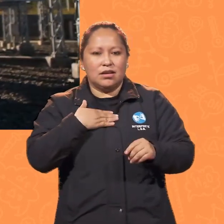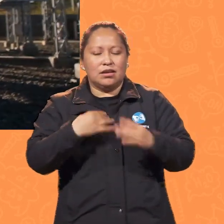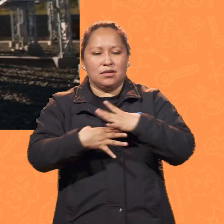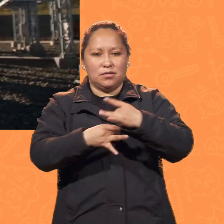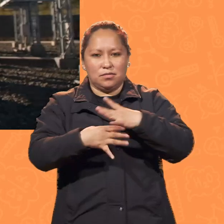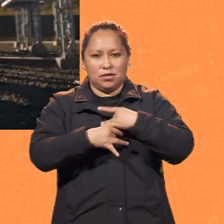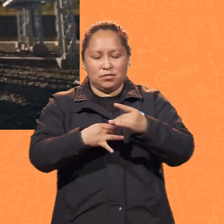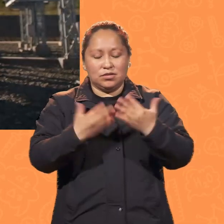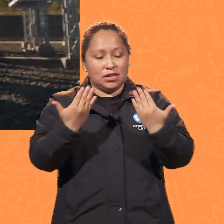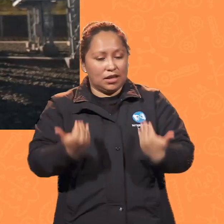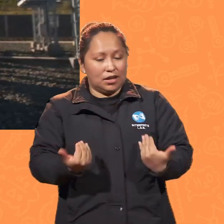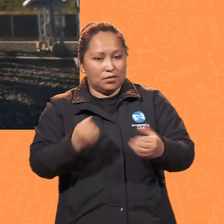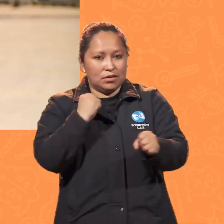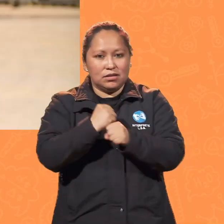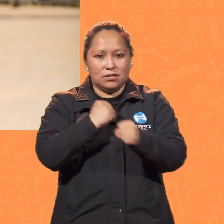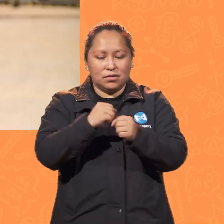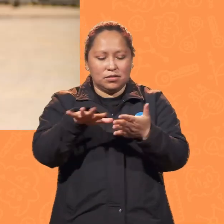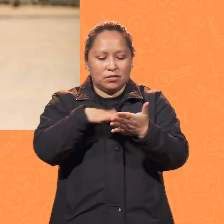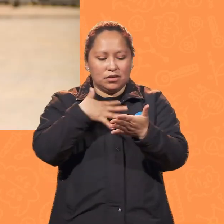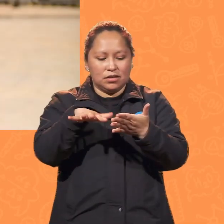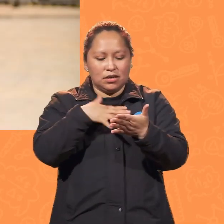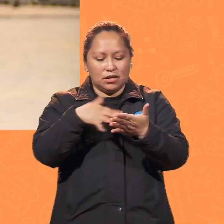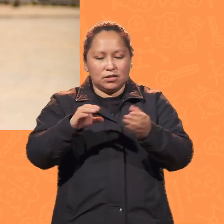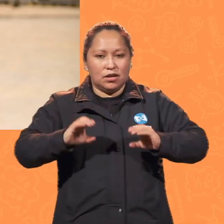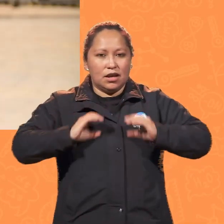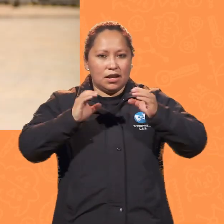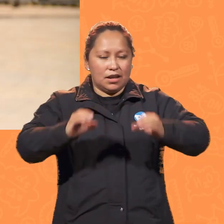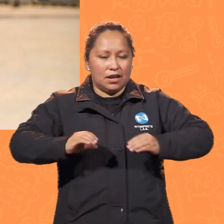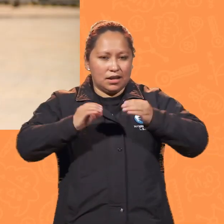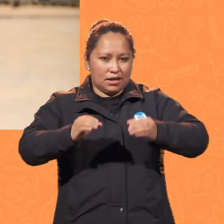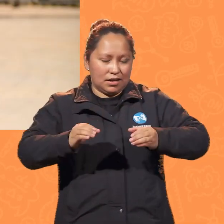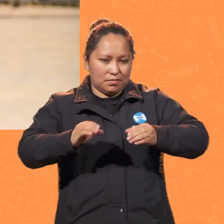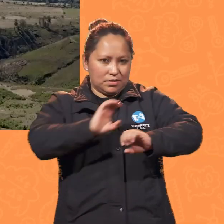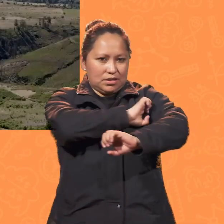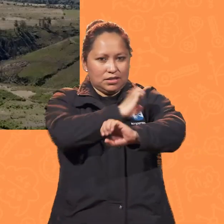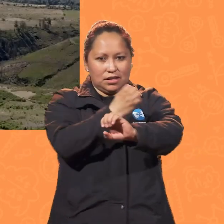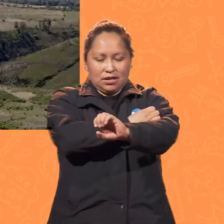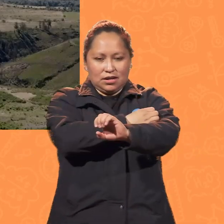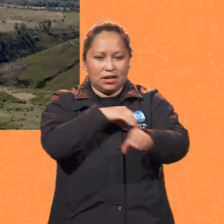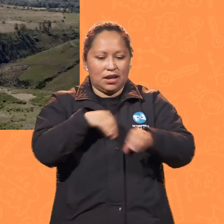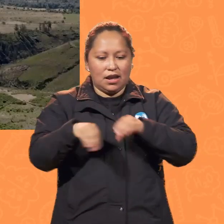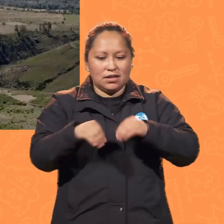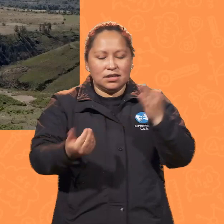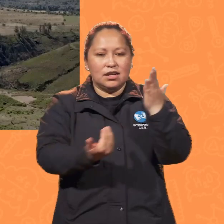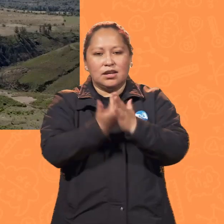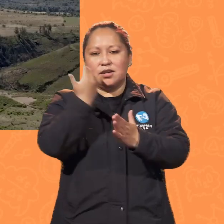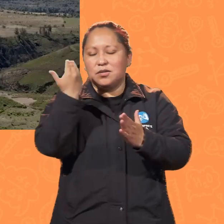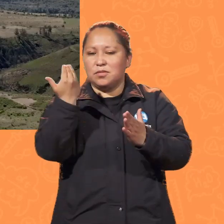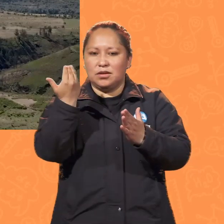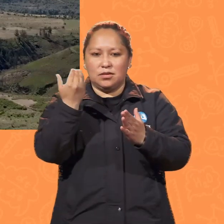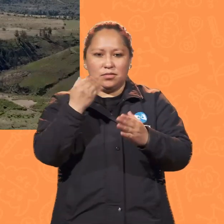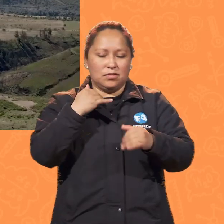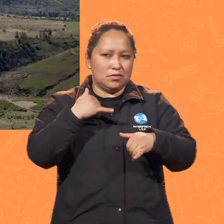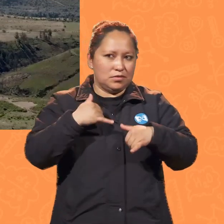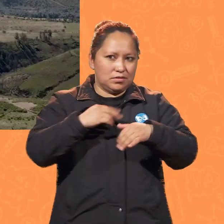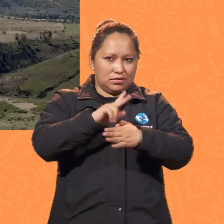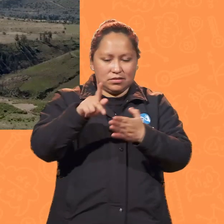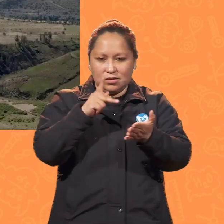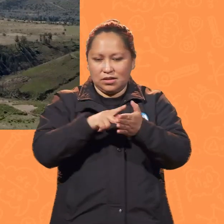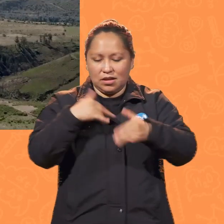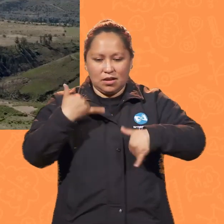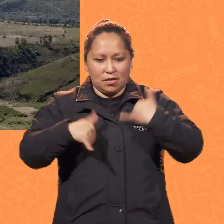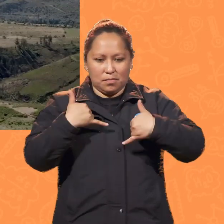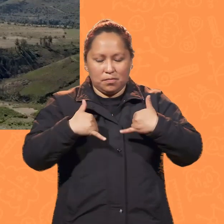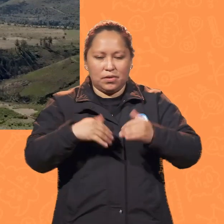Actualmente trabajo en lo que es el estudio del potencial eólico para hacer parques eólicos nuevos y para dar energía al país de esa manera. El